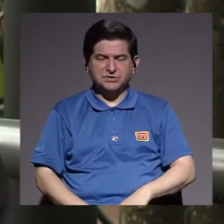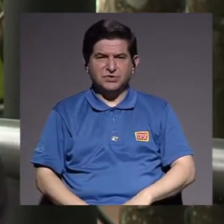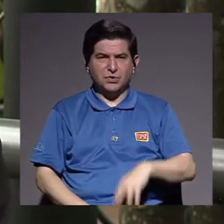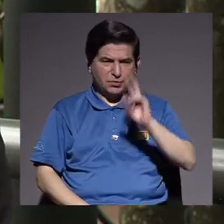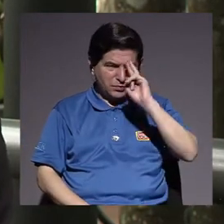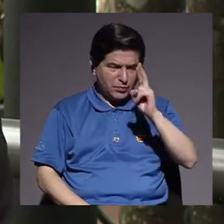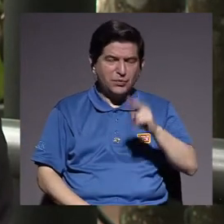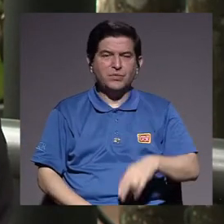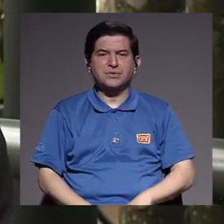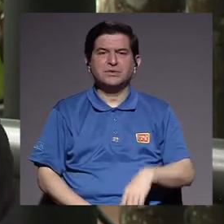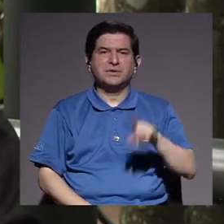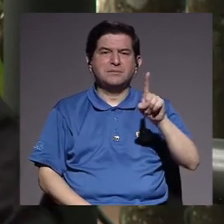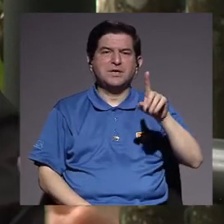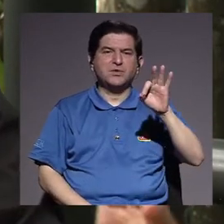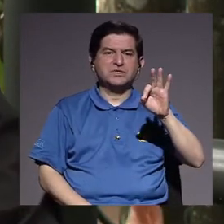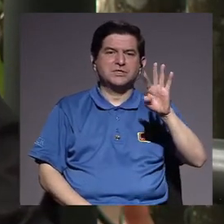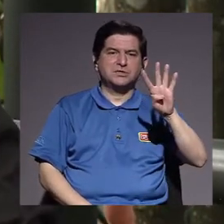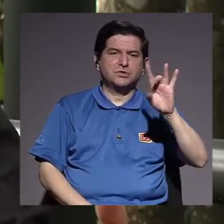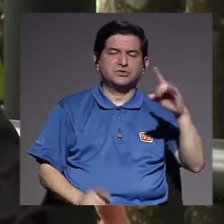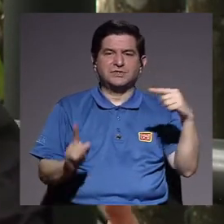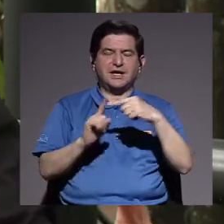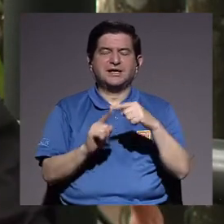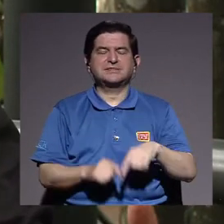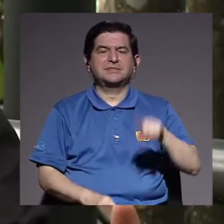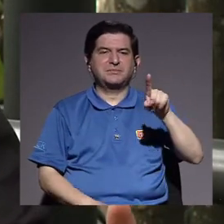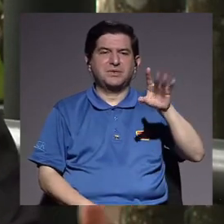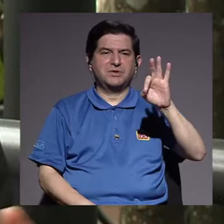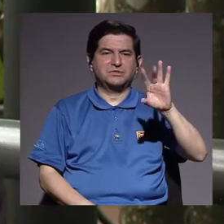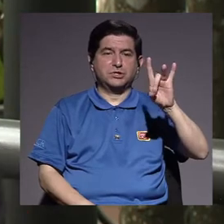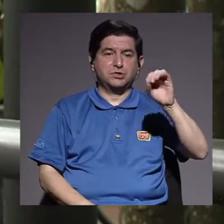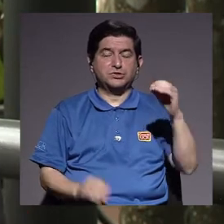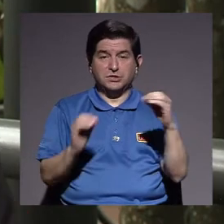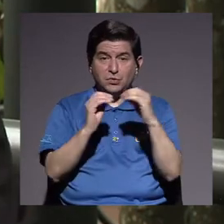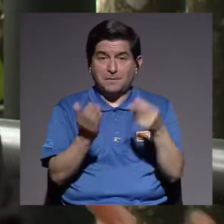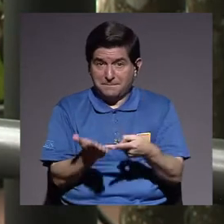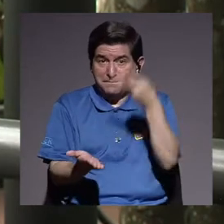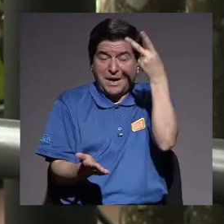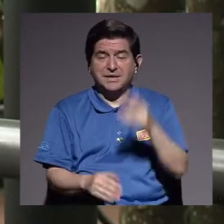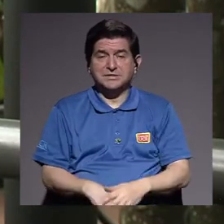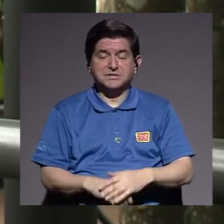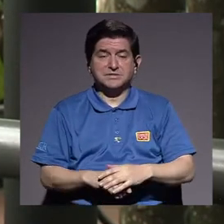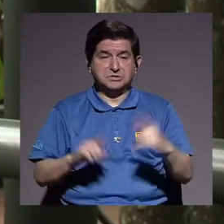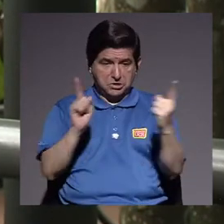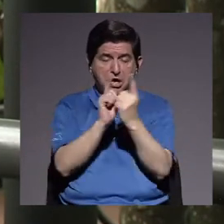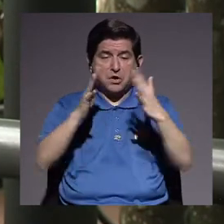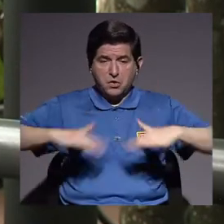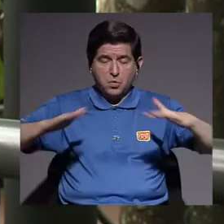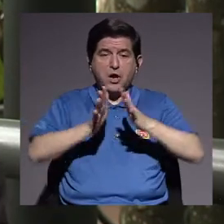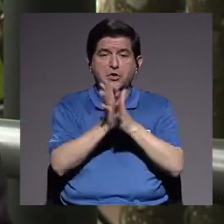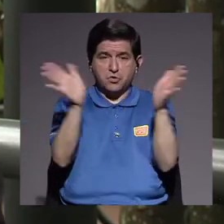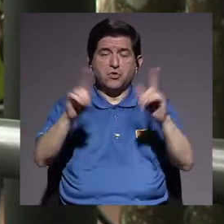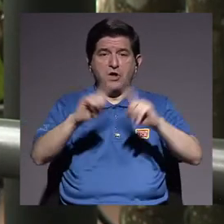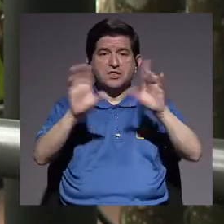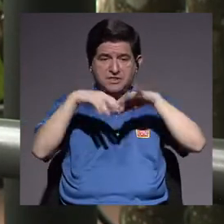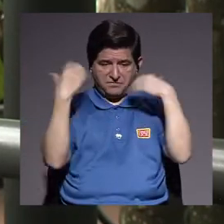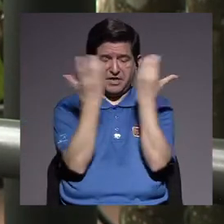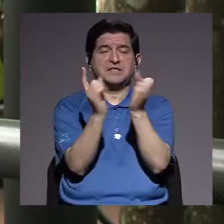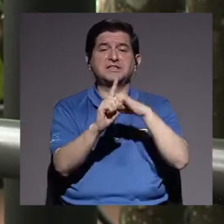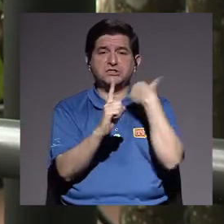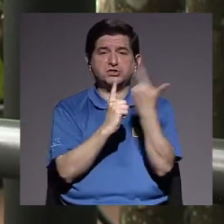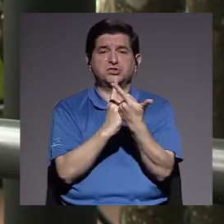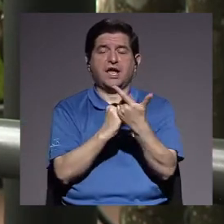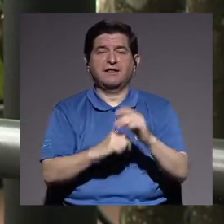reconocimiento del 48 al 70, al 80, era mucho más rico. Había un encuentro en los espacios públicos entre las clases